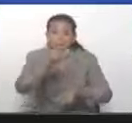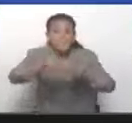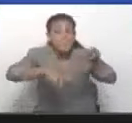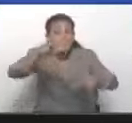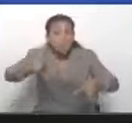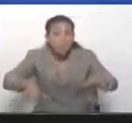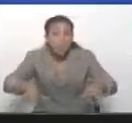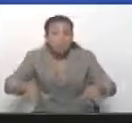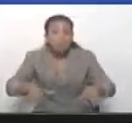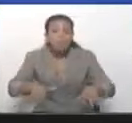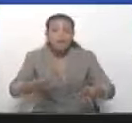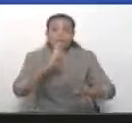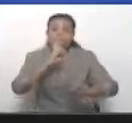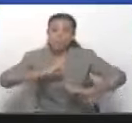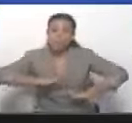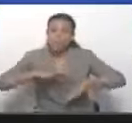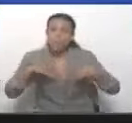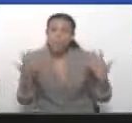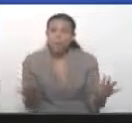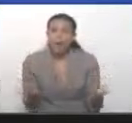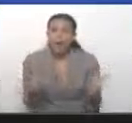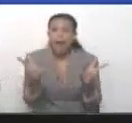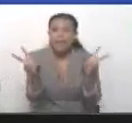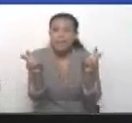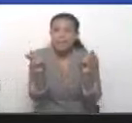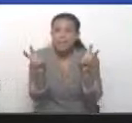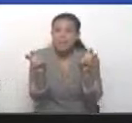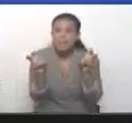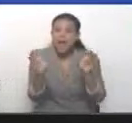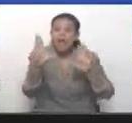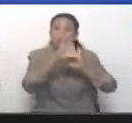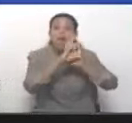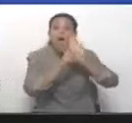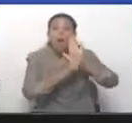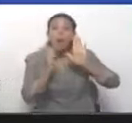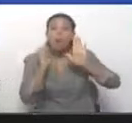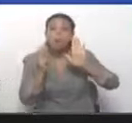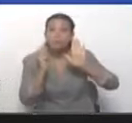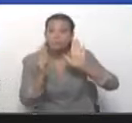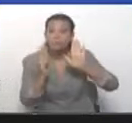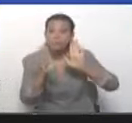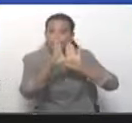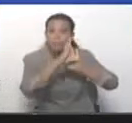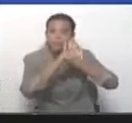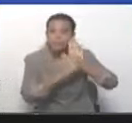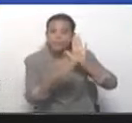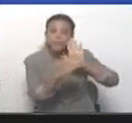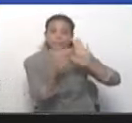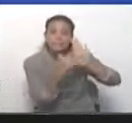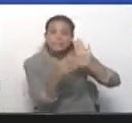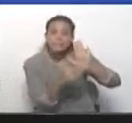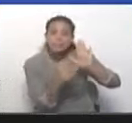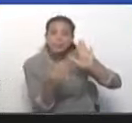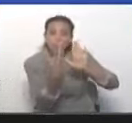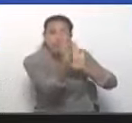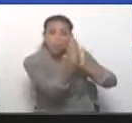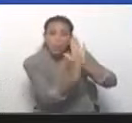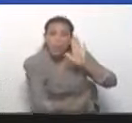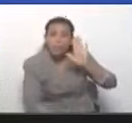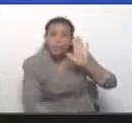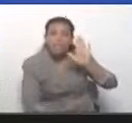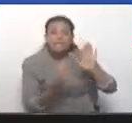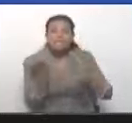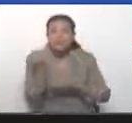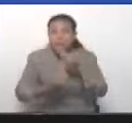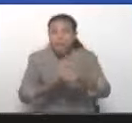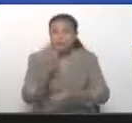para consultar el texto de la constitución del país que se había elaborado en la Asamblea